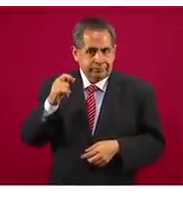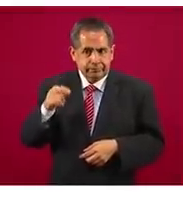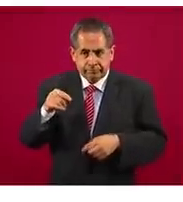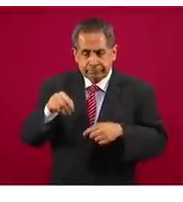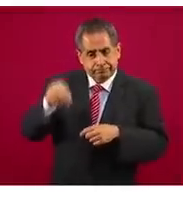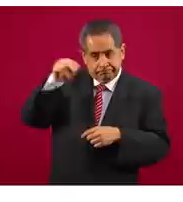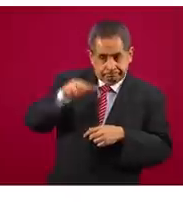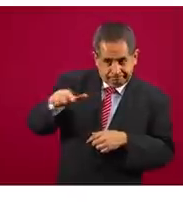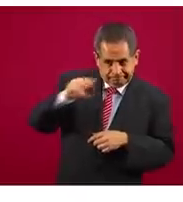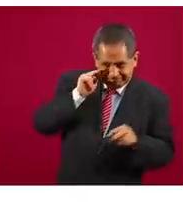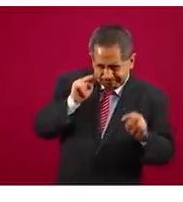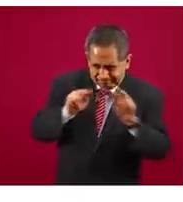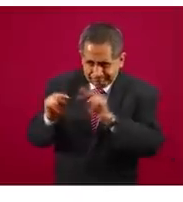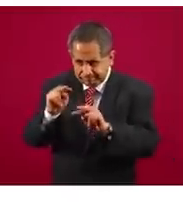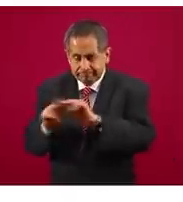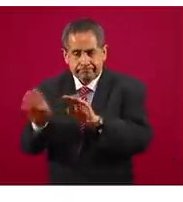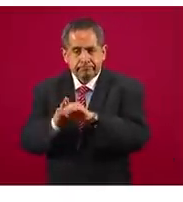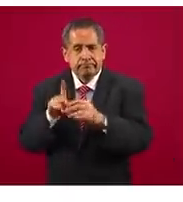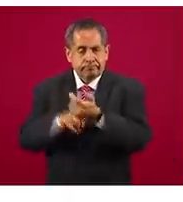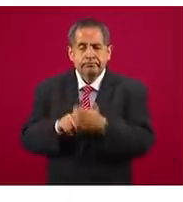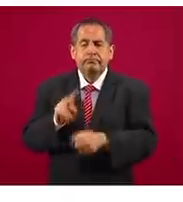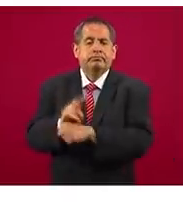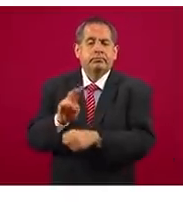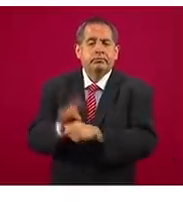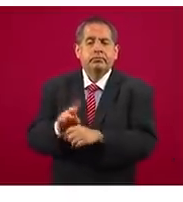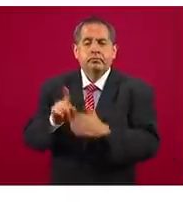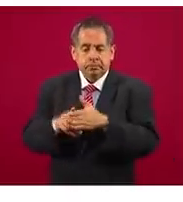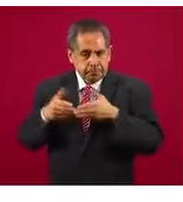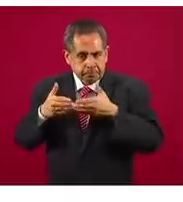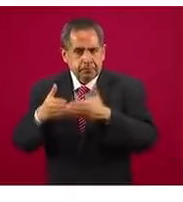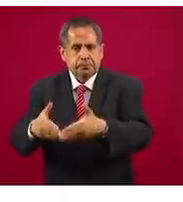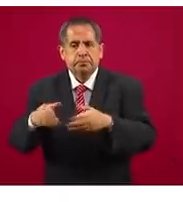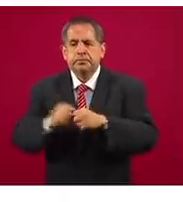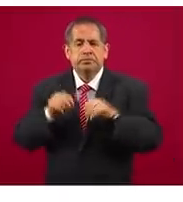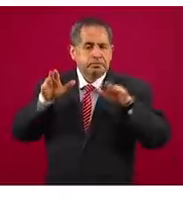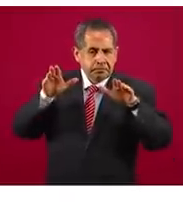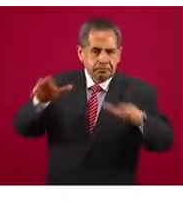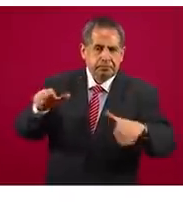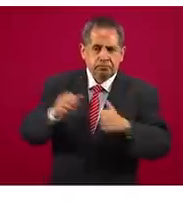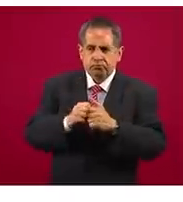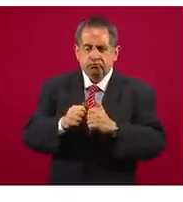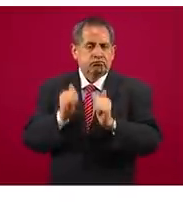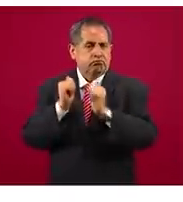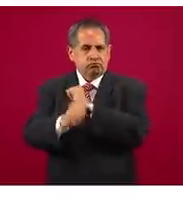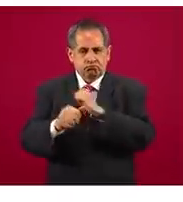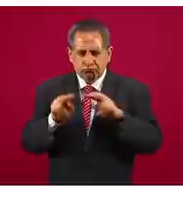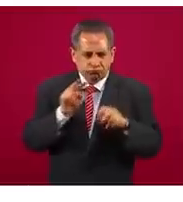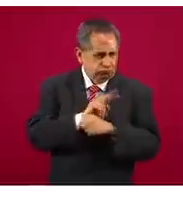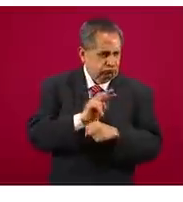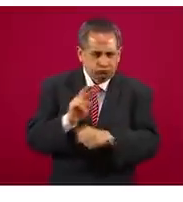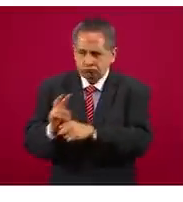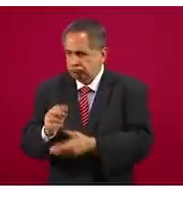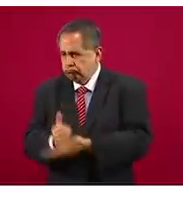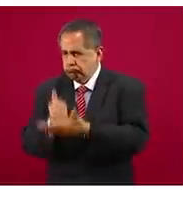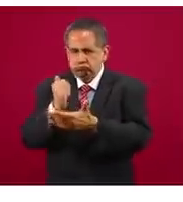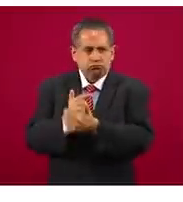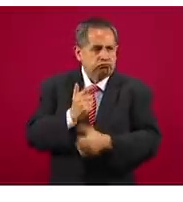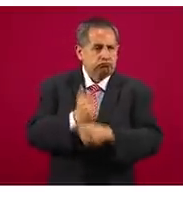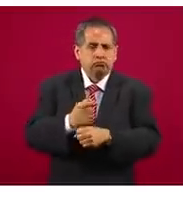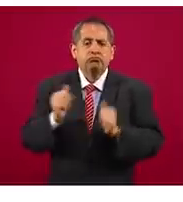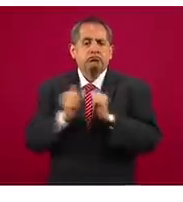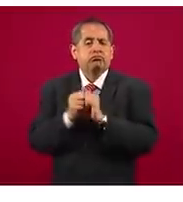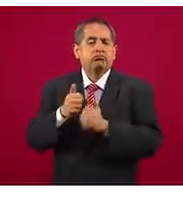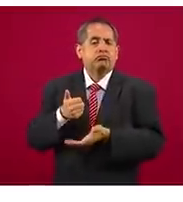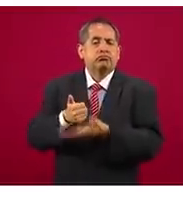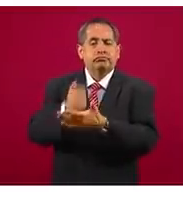de California y presencia… Nosotros tenemos ahí buques, tenemos aeronaves y control carretero para coayuvar a las autoridades